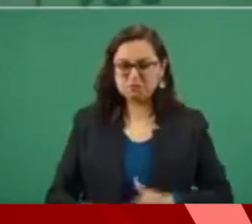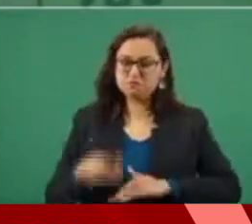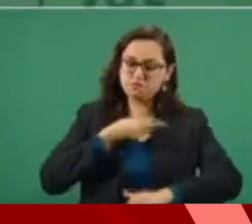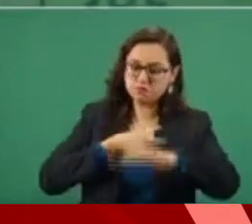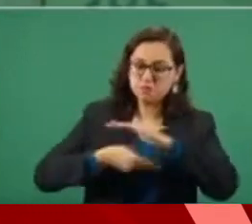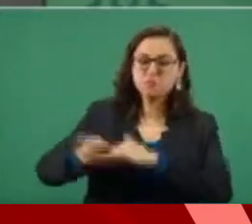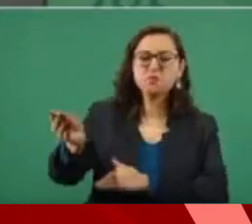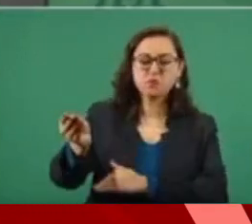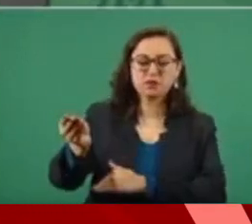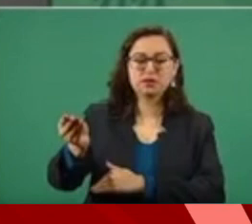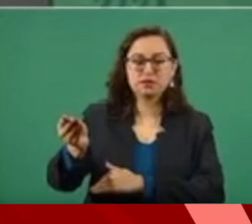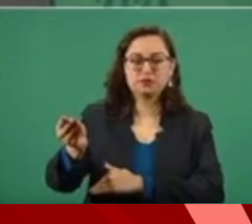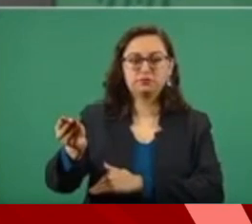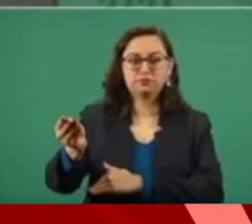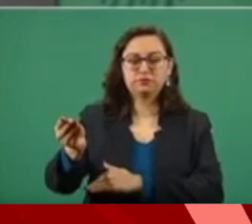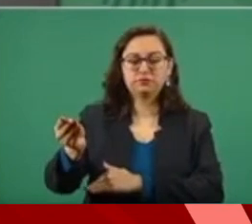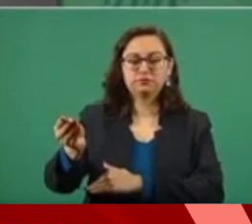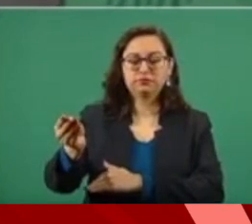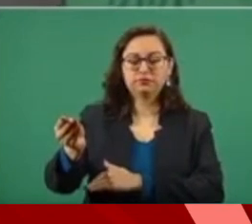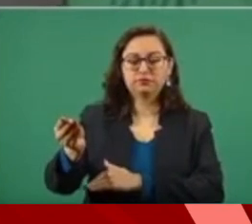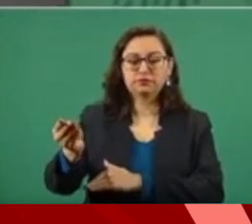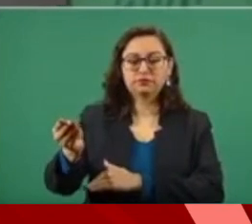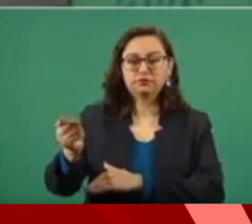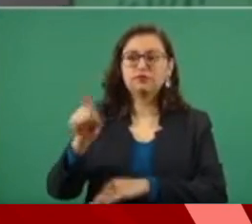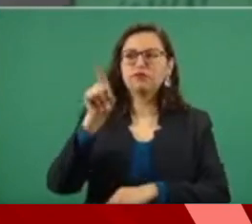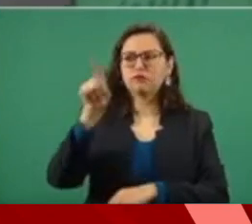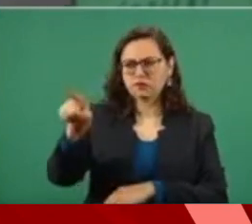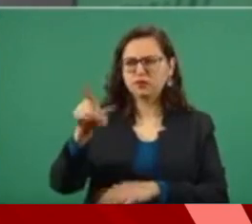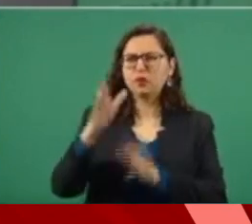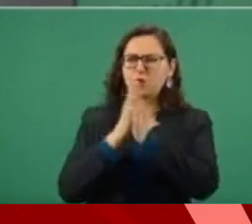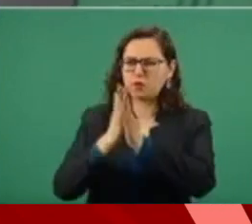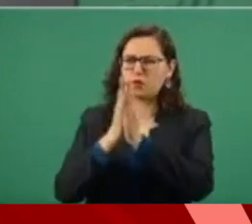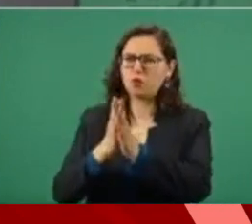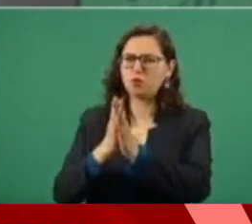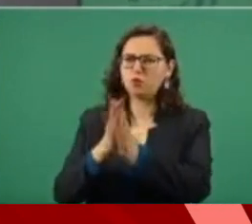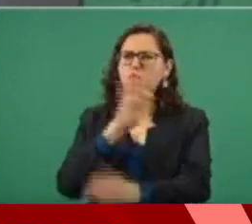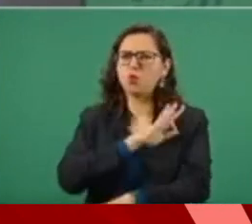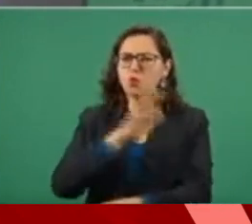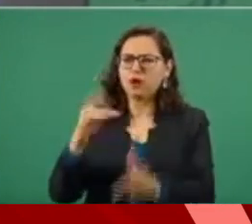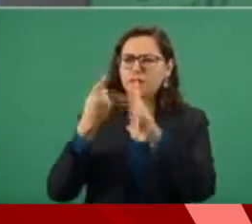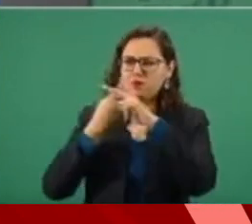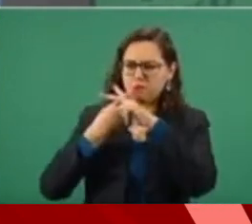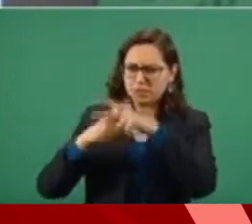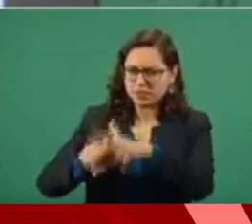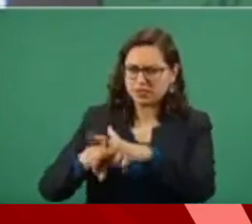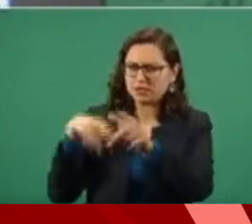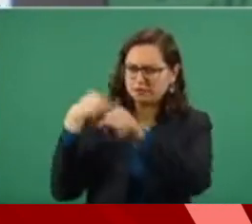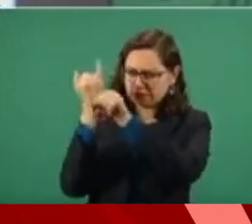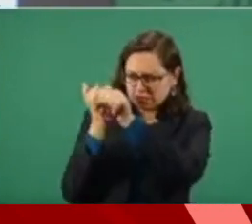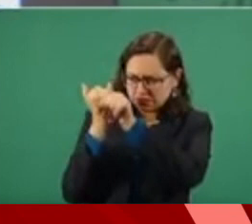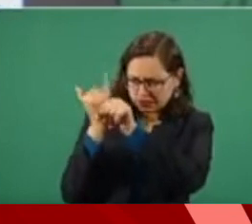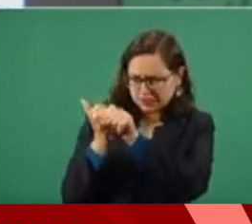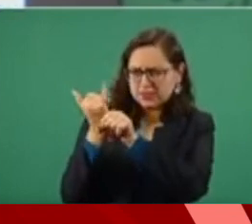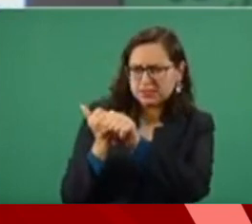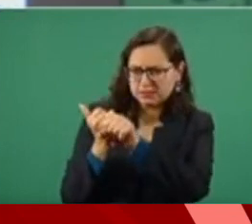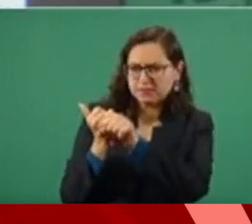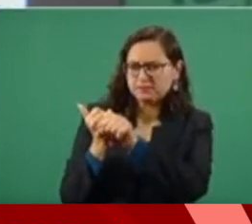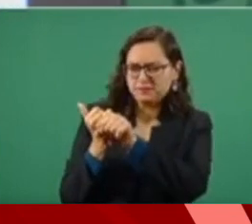para que se inicie una investigación. Todo esto de manera respetuosa,